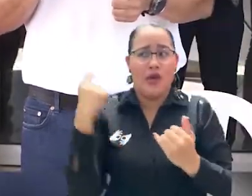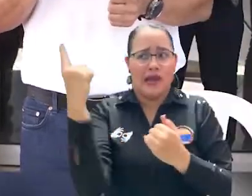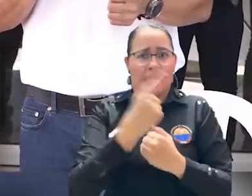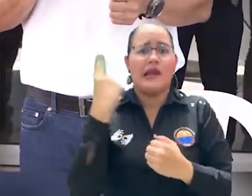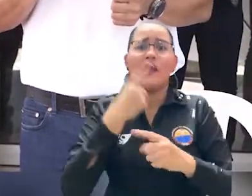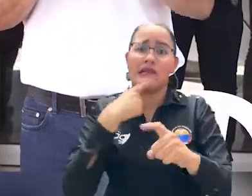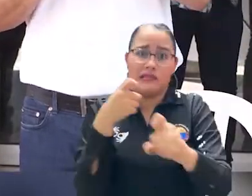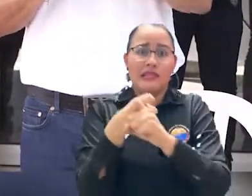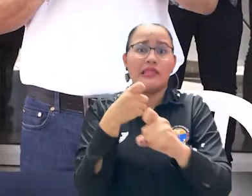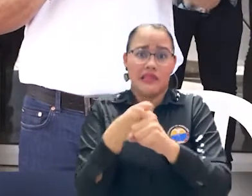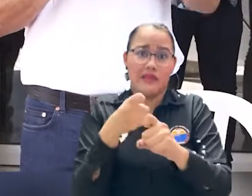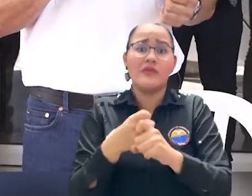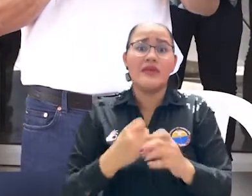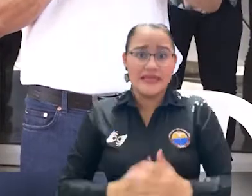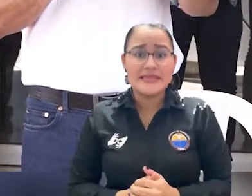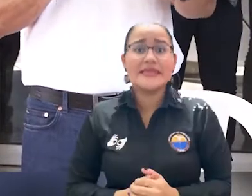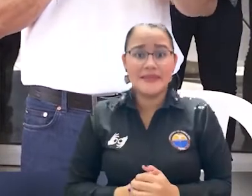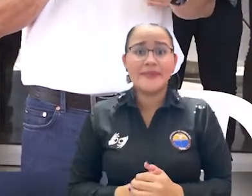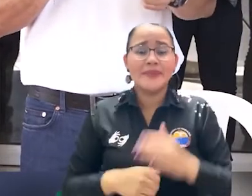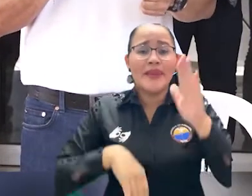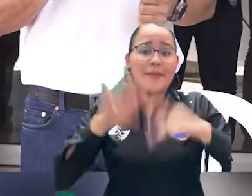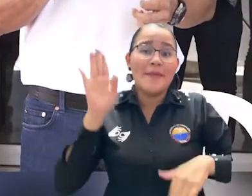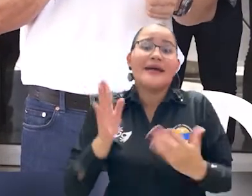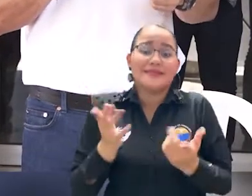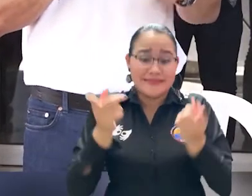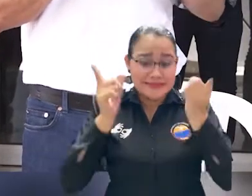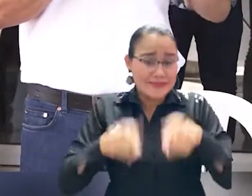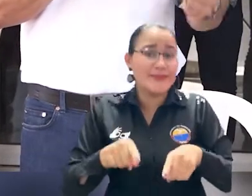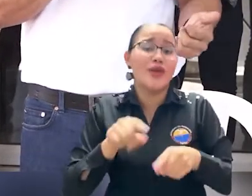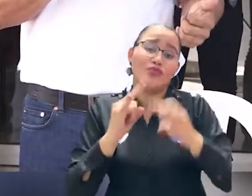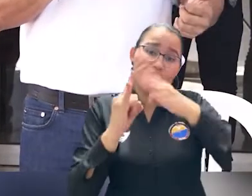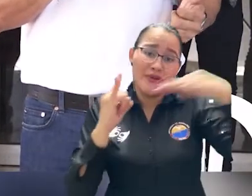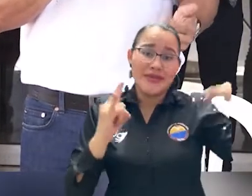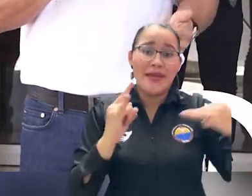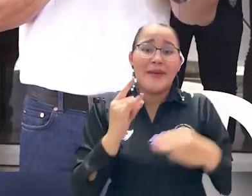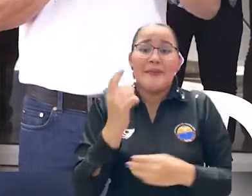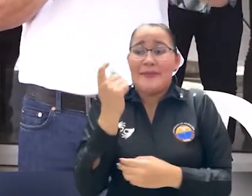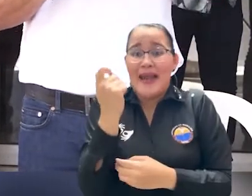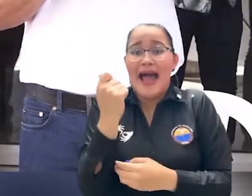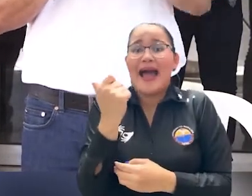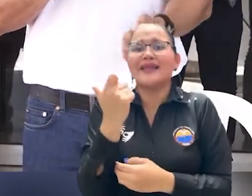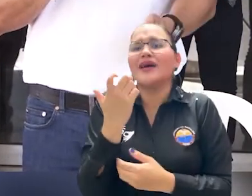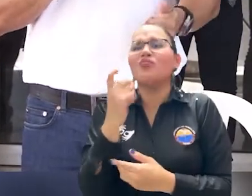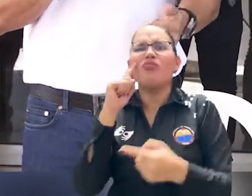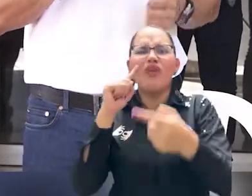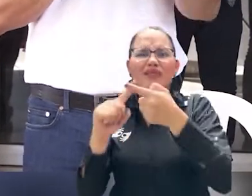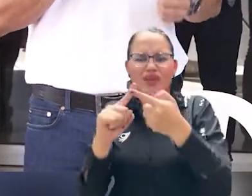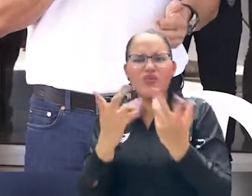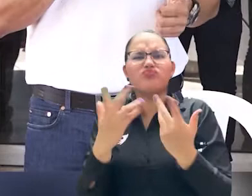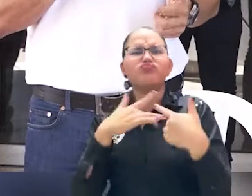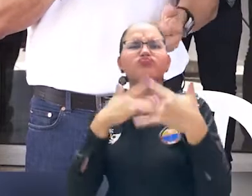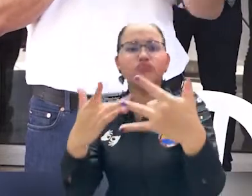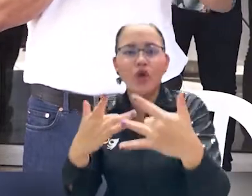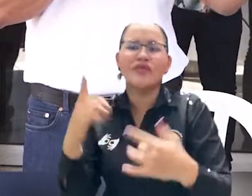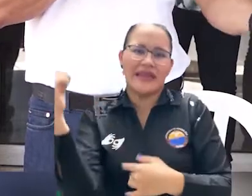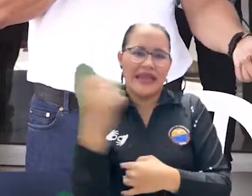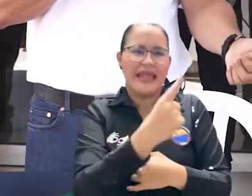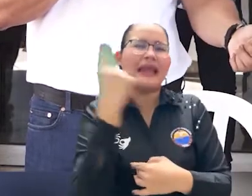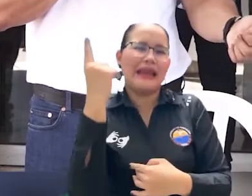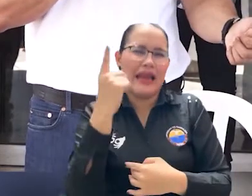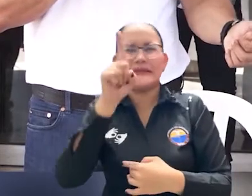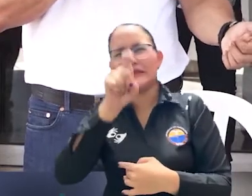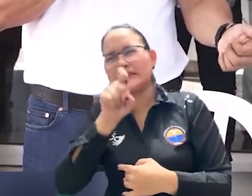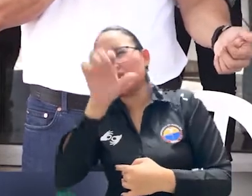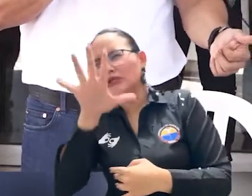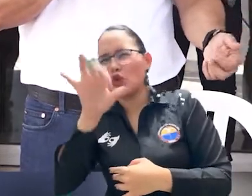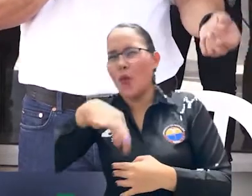Ustedes saben el recorte tan fuerte que tuvimos a hacer como universidad de cerca de 7 mil millones de pesos para poder garantizar la matrícula cero para el 65